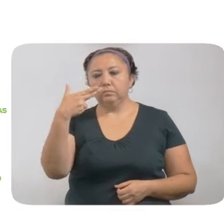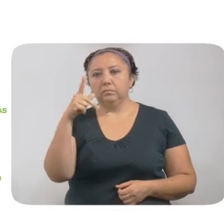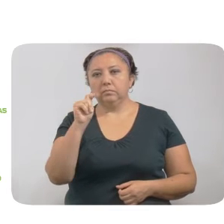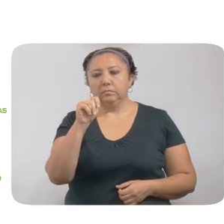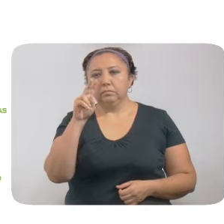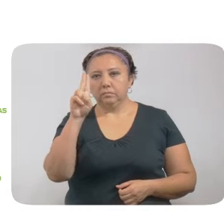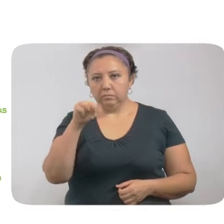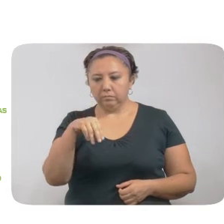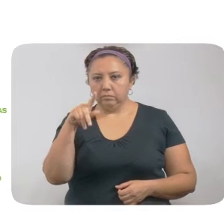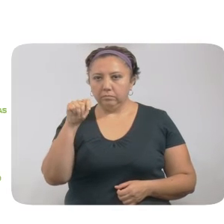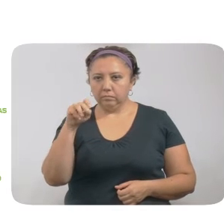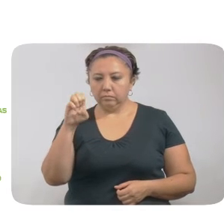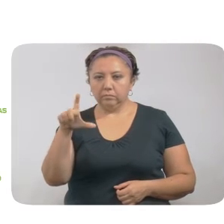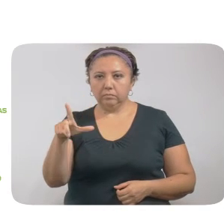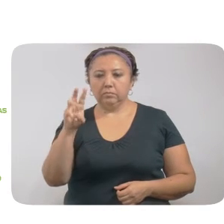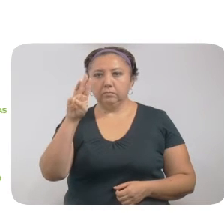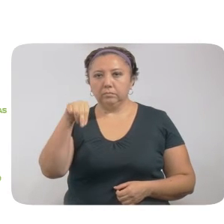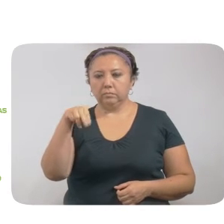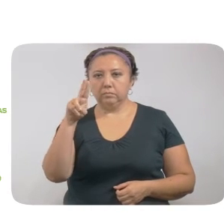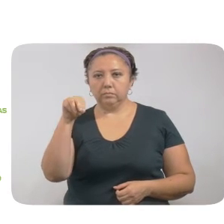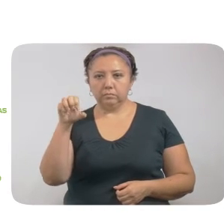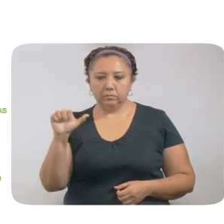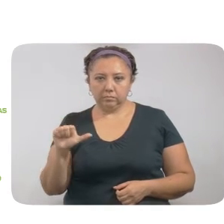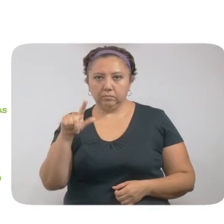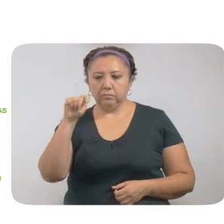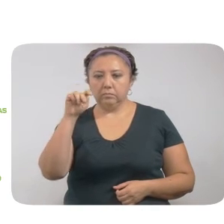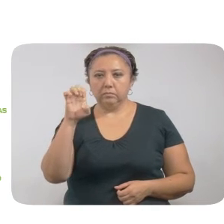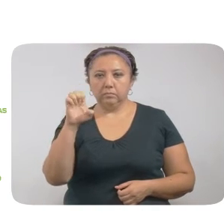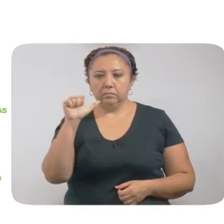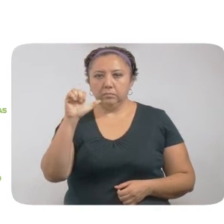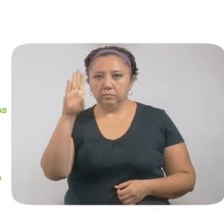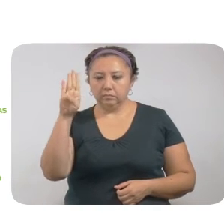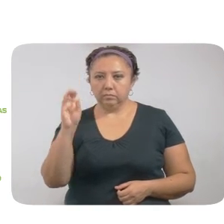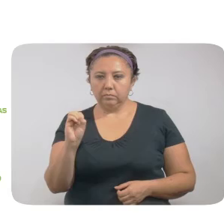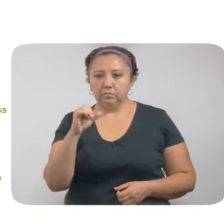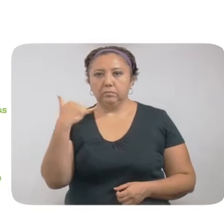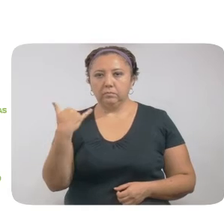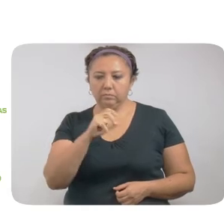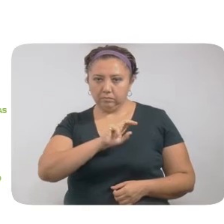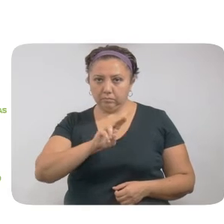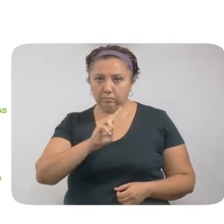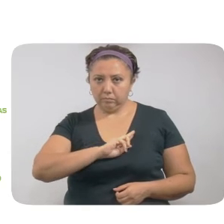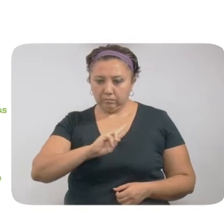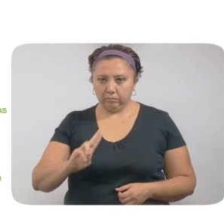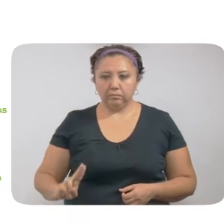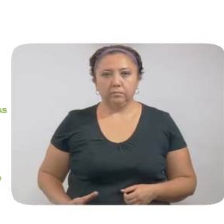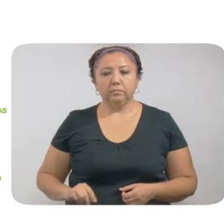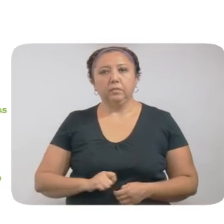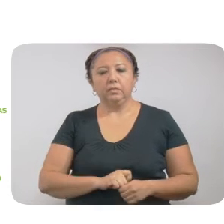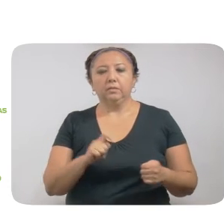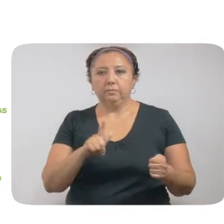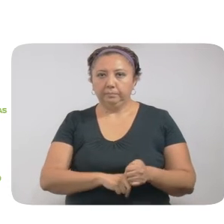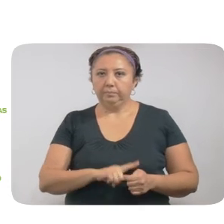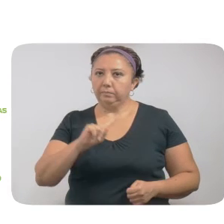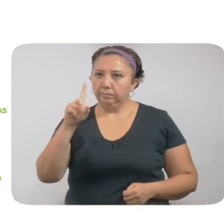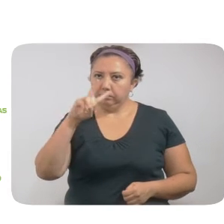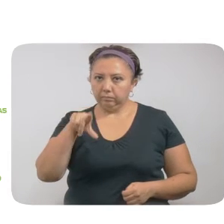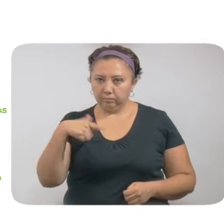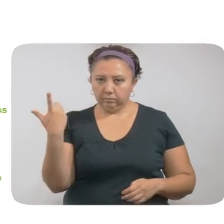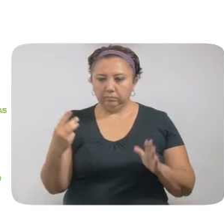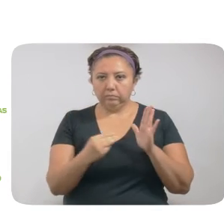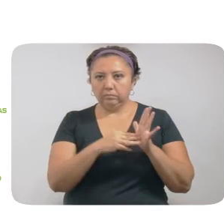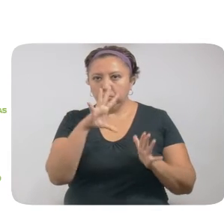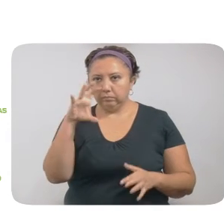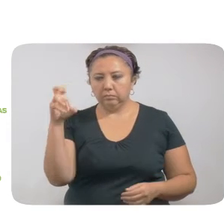Junucmá, Motul, Muna, Seye, Teabo, Ticul, Tishkakalcupul y Humán. En total, ya son 12